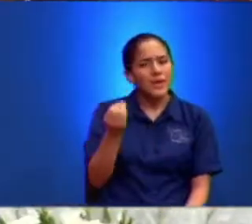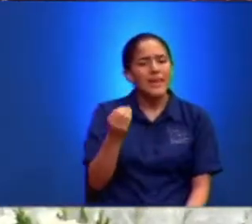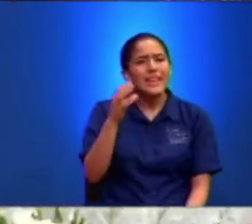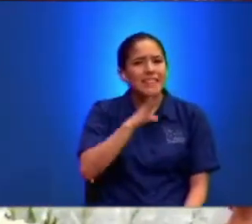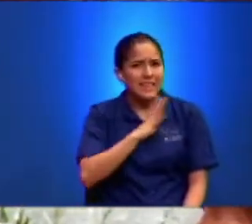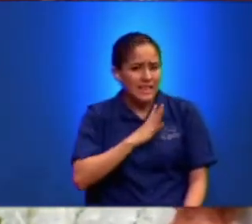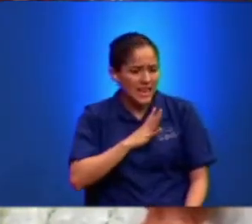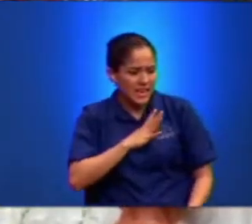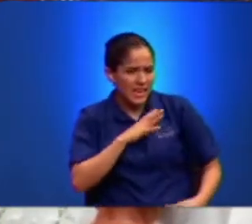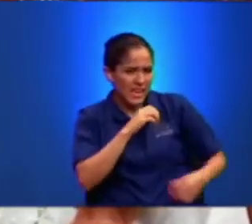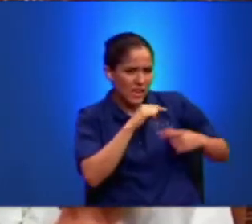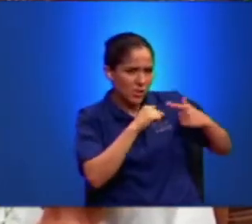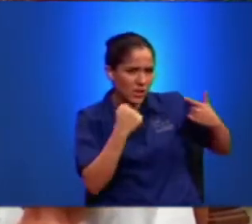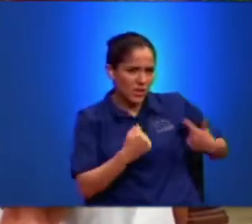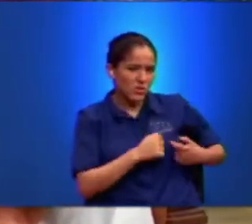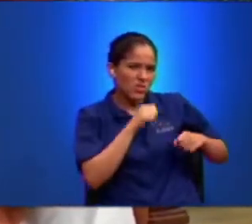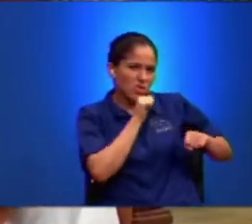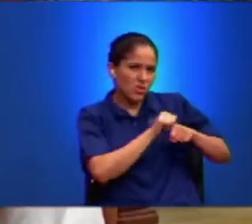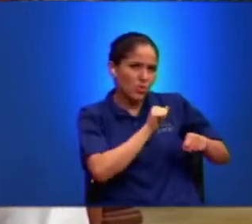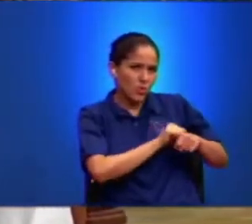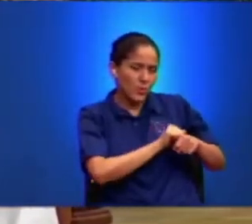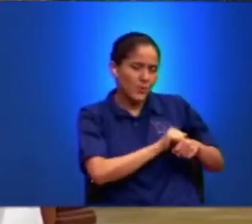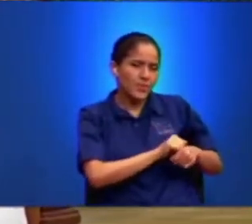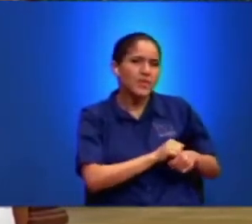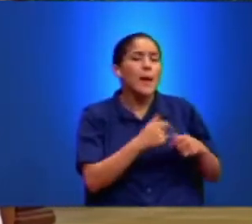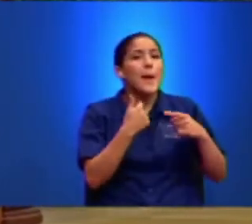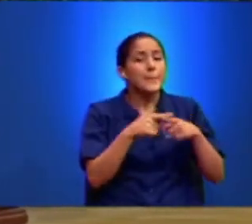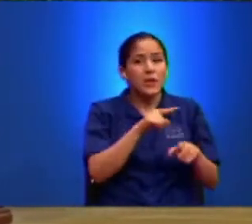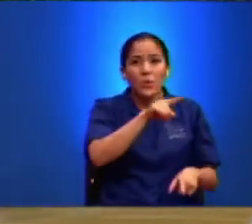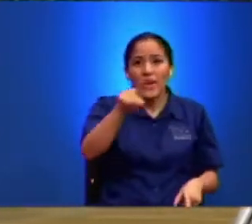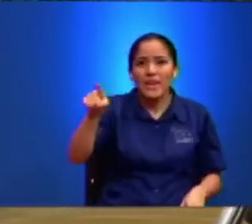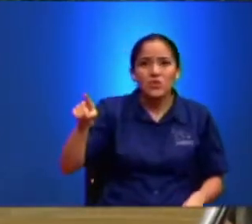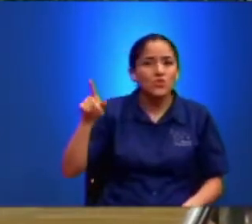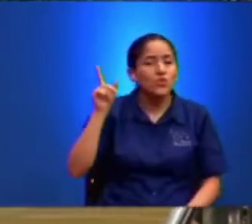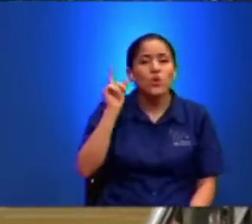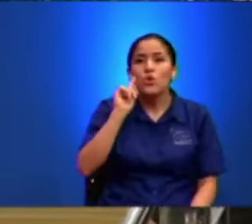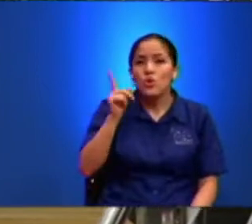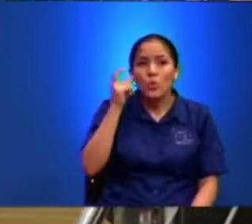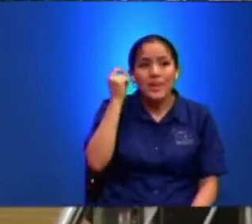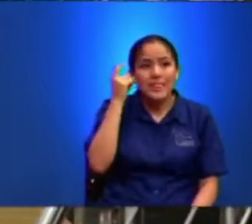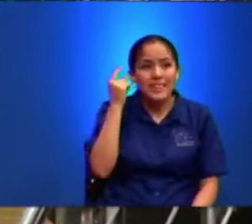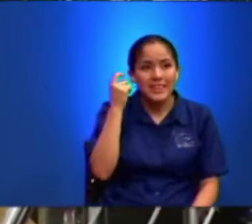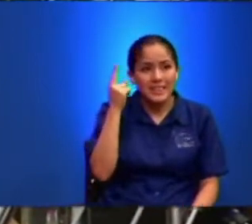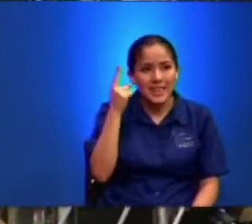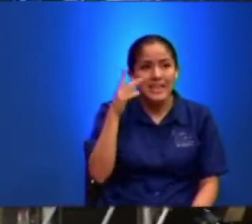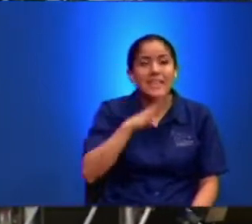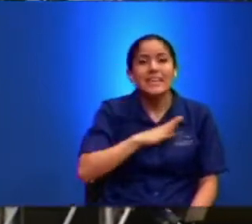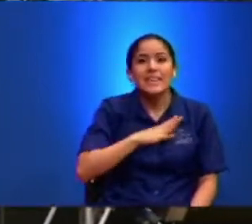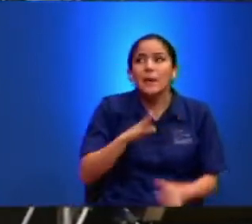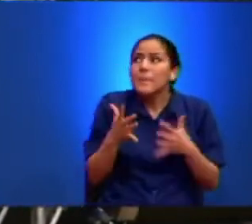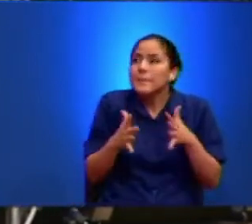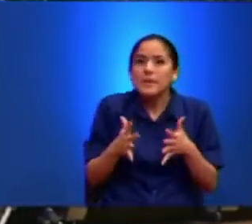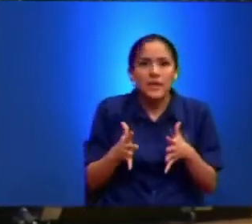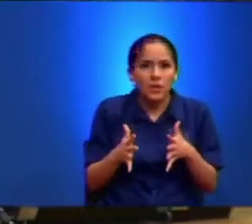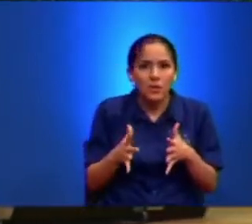Usted Que Piensa Pero Ellos No Entendían Lo Que Les Decía Y Tenían Miedo Preguntarle